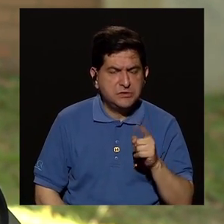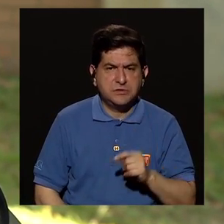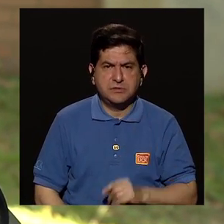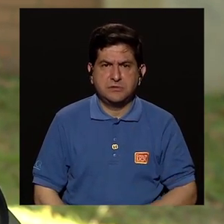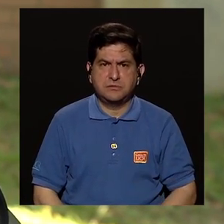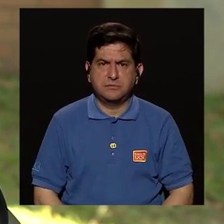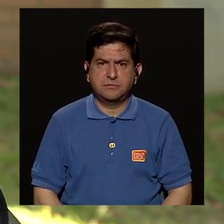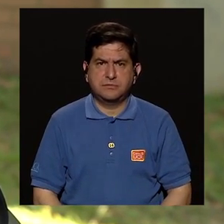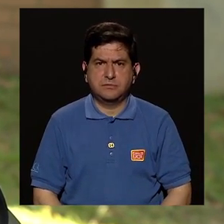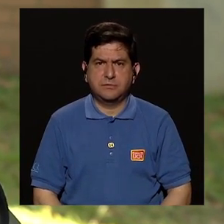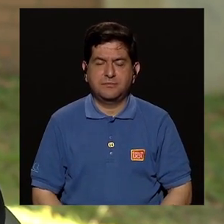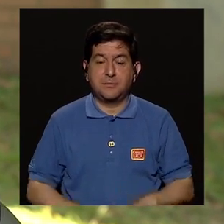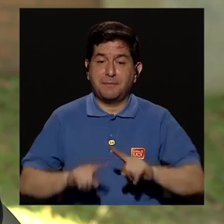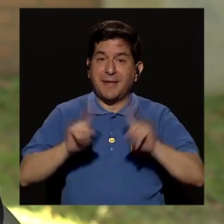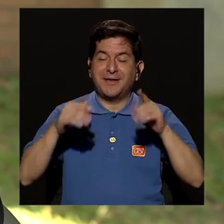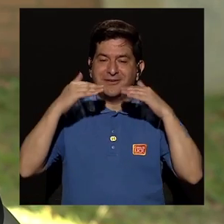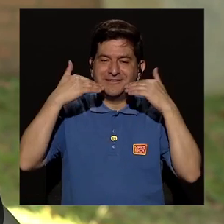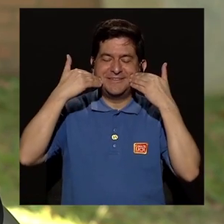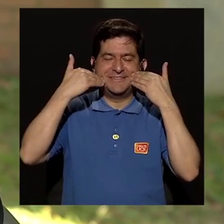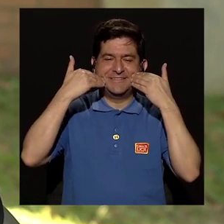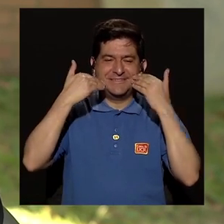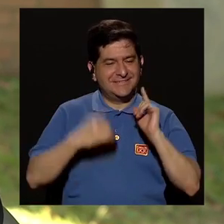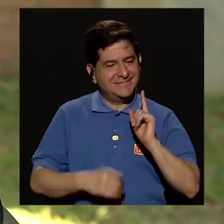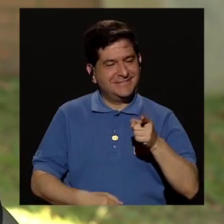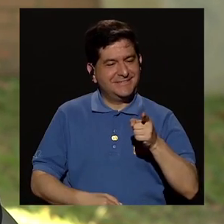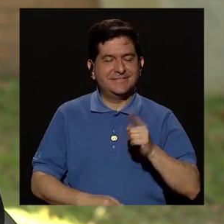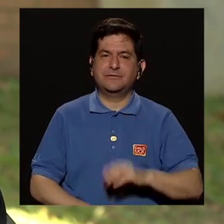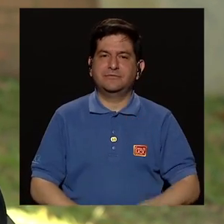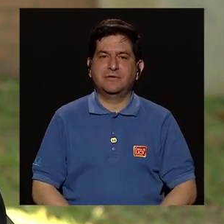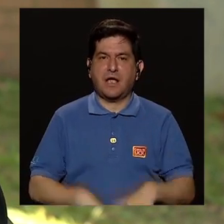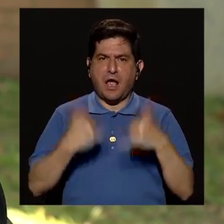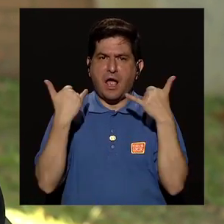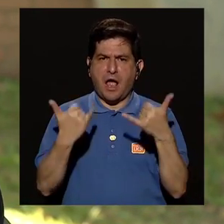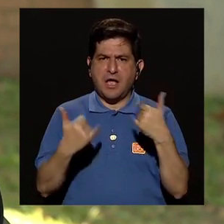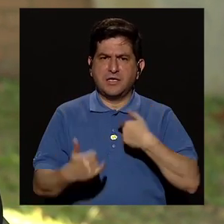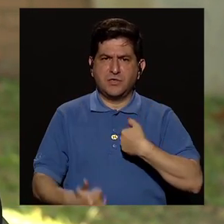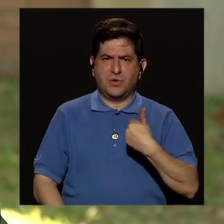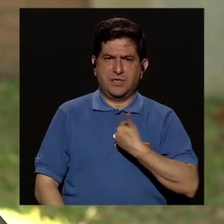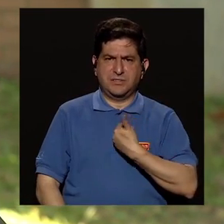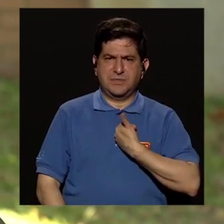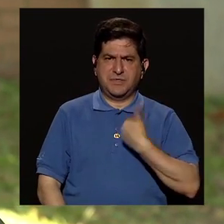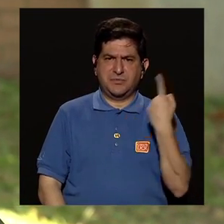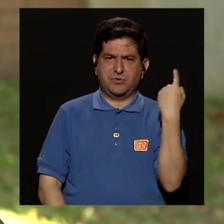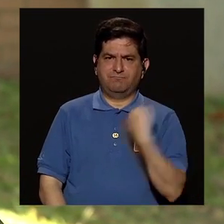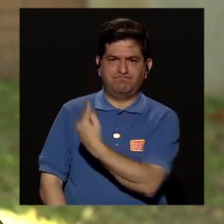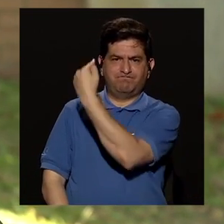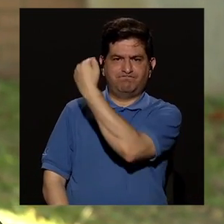con una sonrisa en la cara. Entonces, ahí ya me desacredito yo.